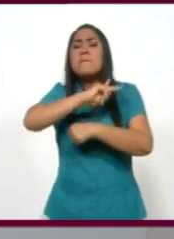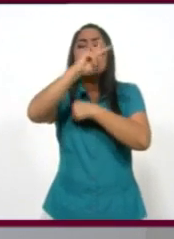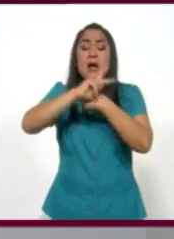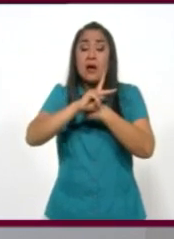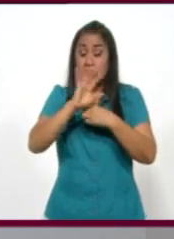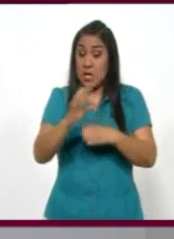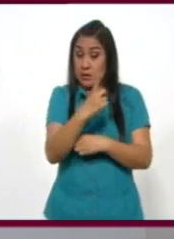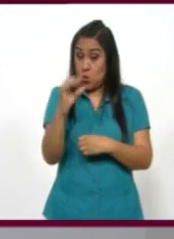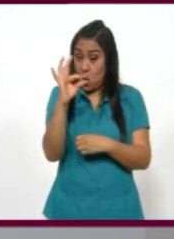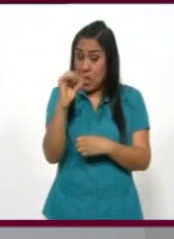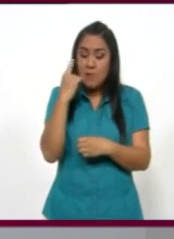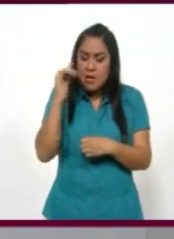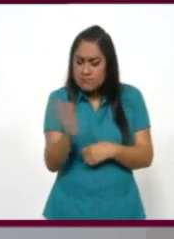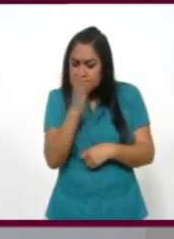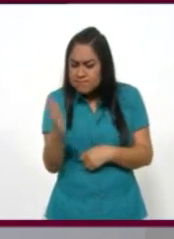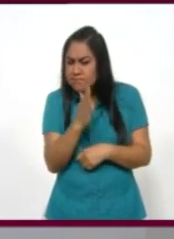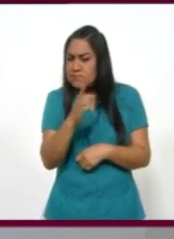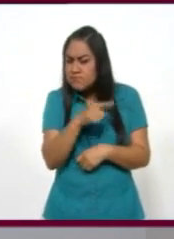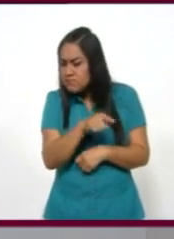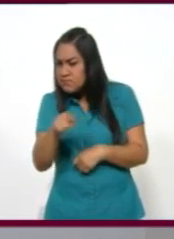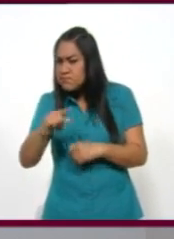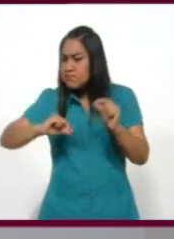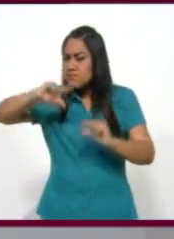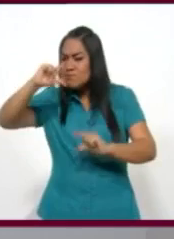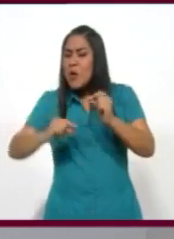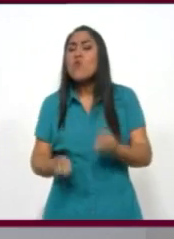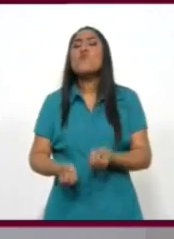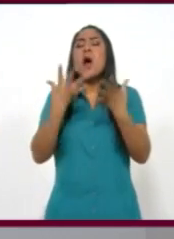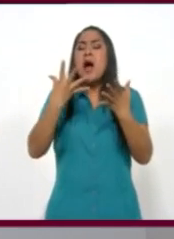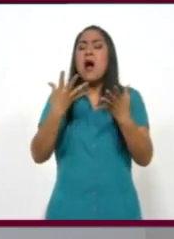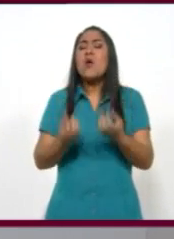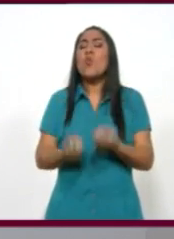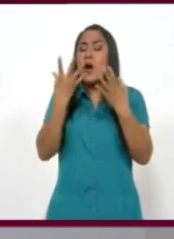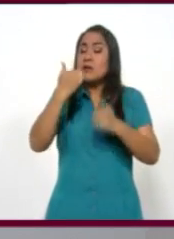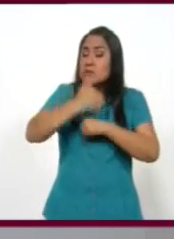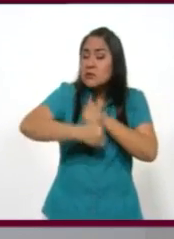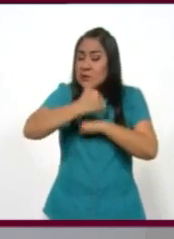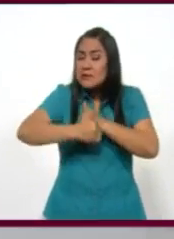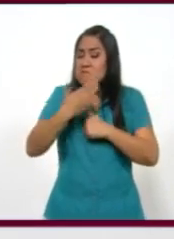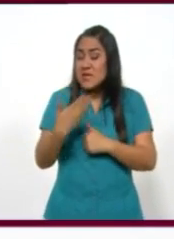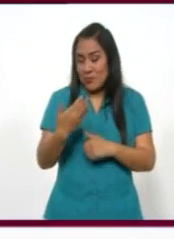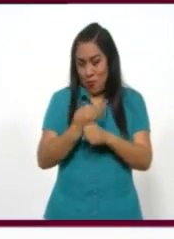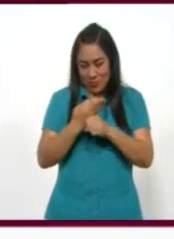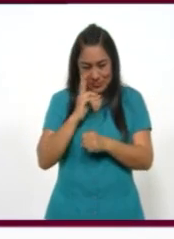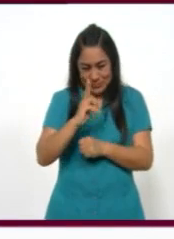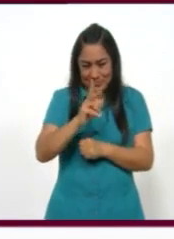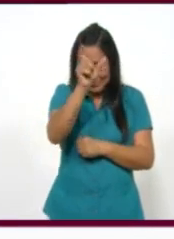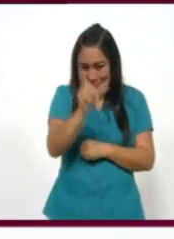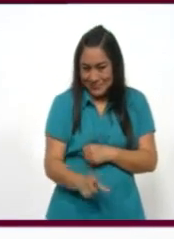140 países y les da un ranking, sea, los posiciona en una tabla. Veamos esta tabla que tenemos acá.